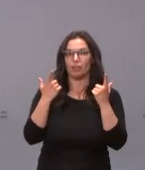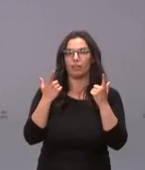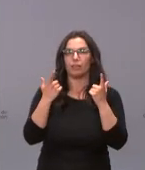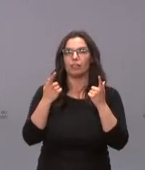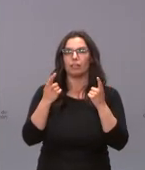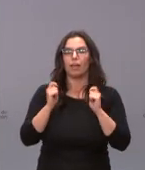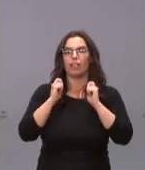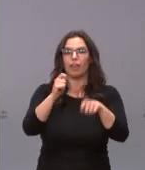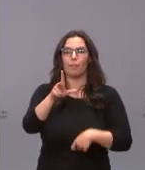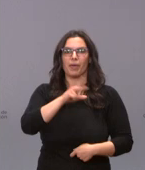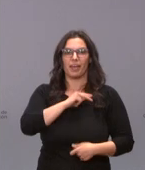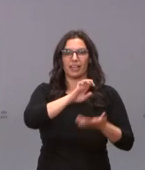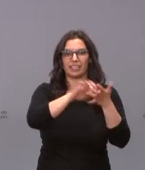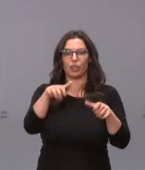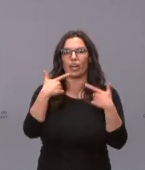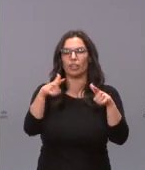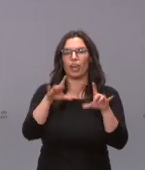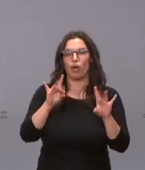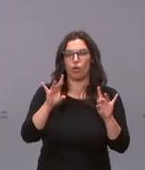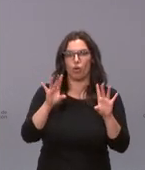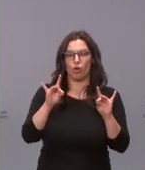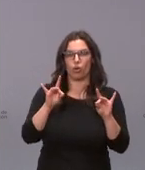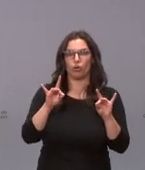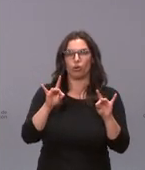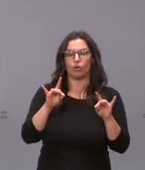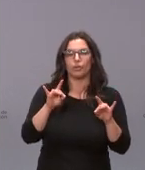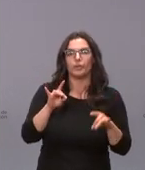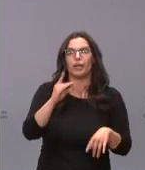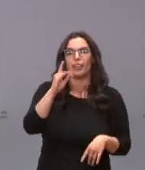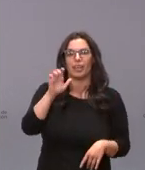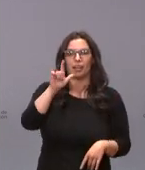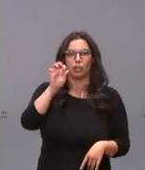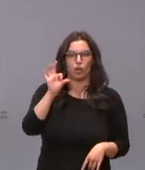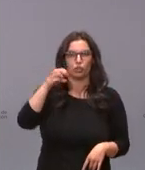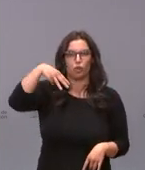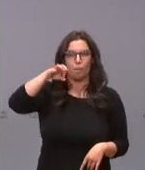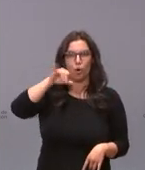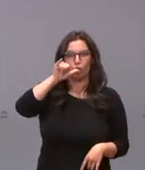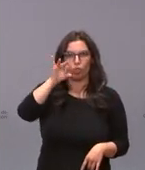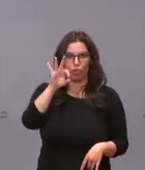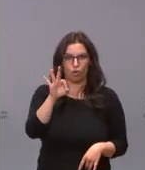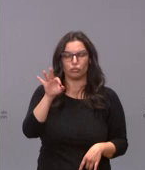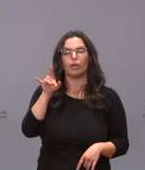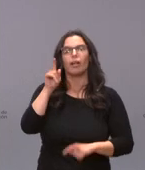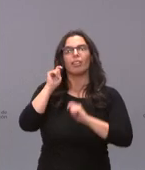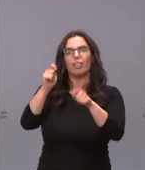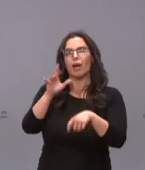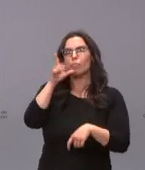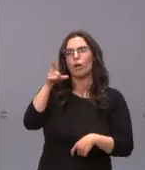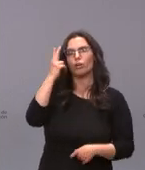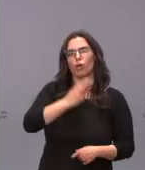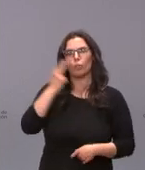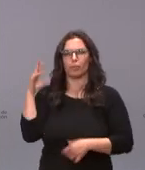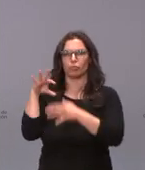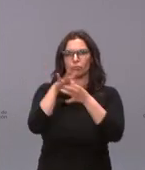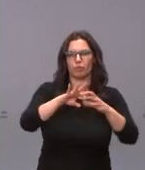de la medalla de Castilla y León en su categoría de oro a José Vicente de los Mozos y, además, lo hemos hecho por su compromiso con la comunidad